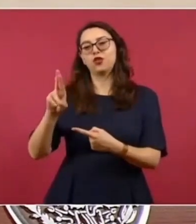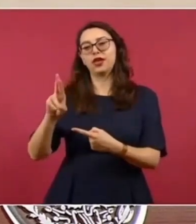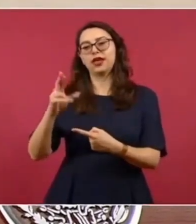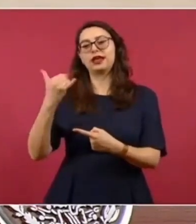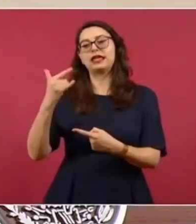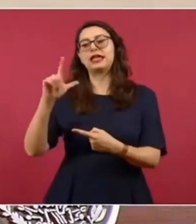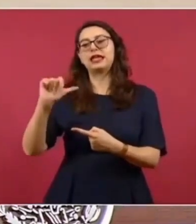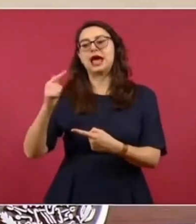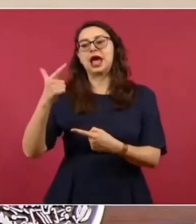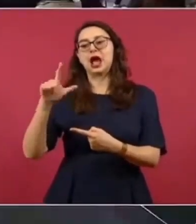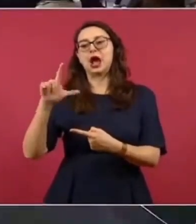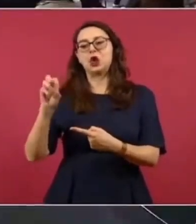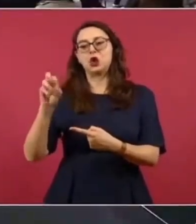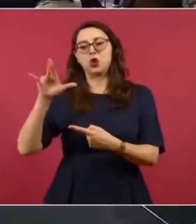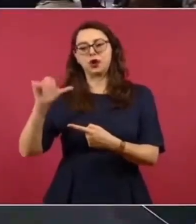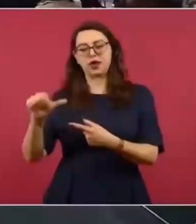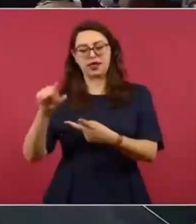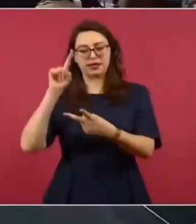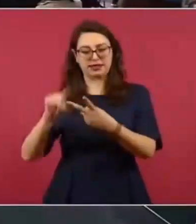Caminos sin Ley,